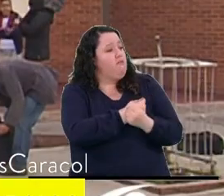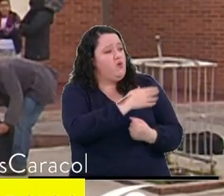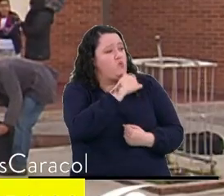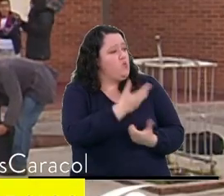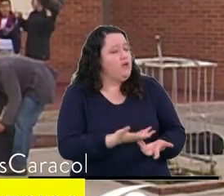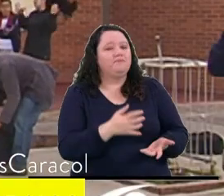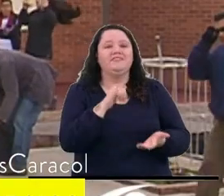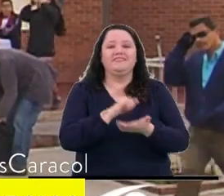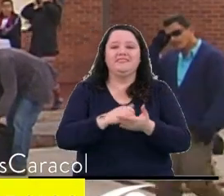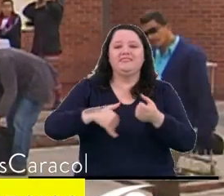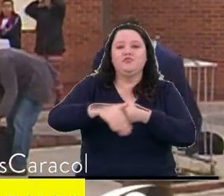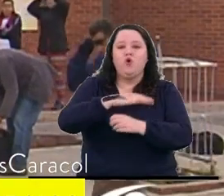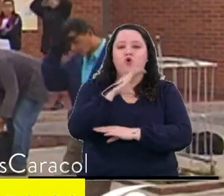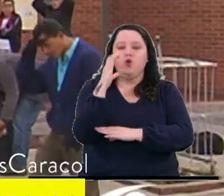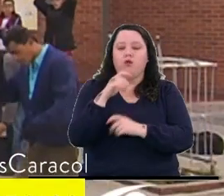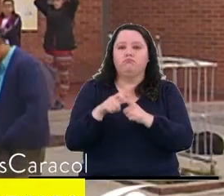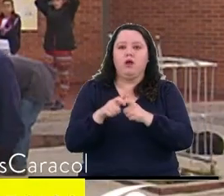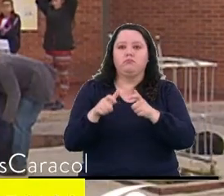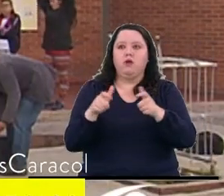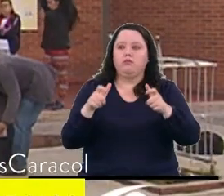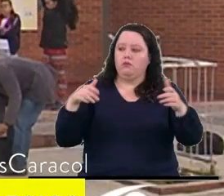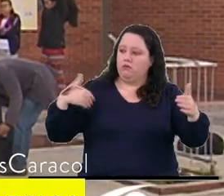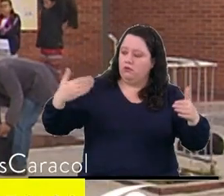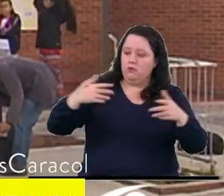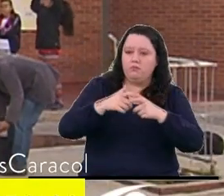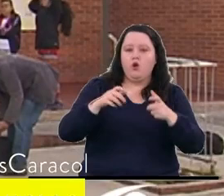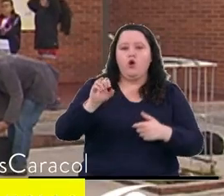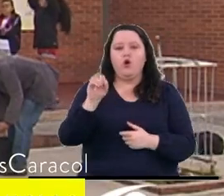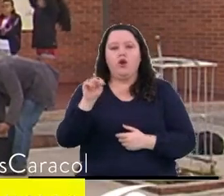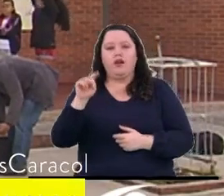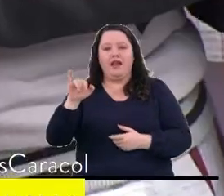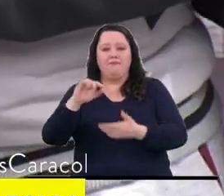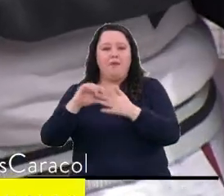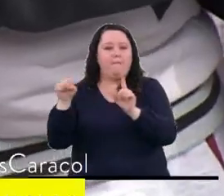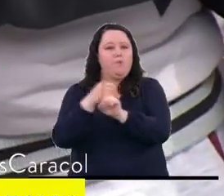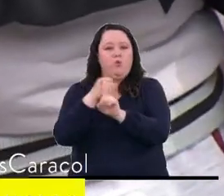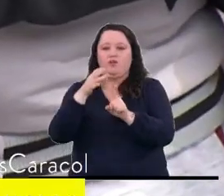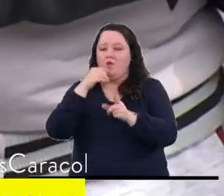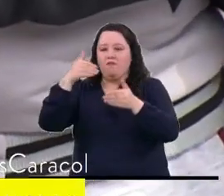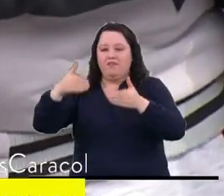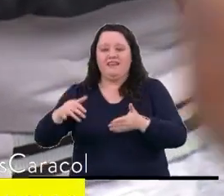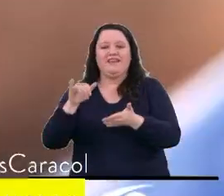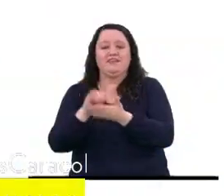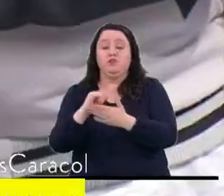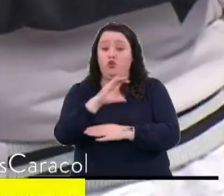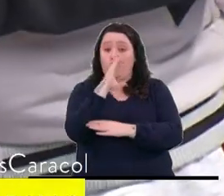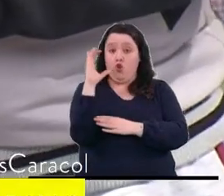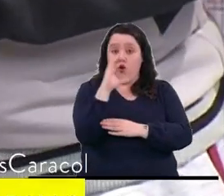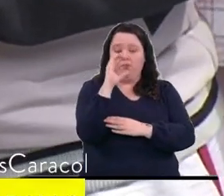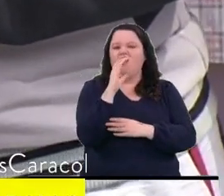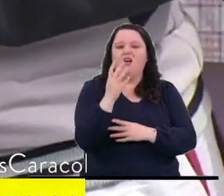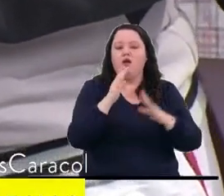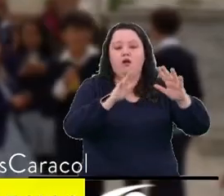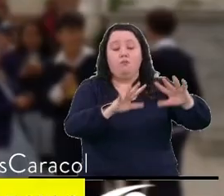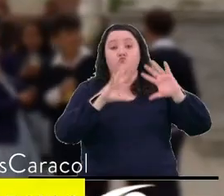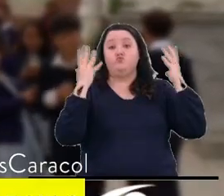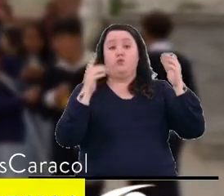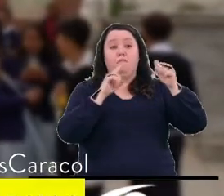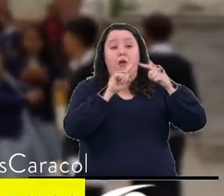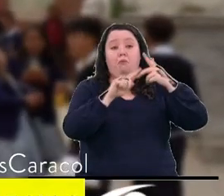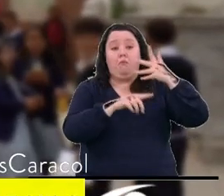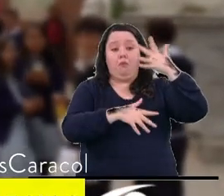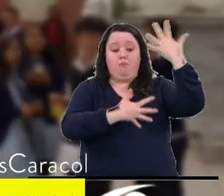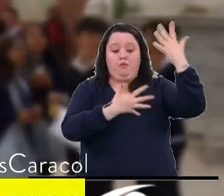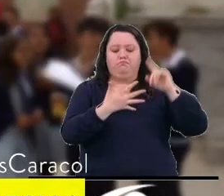Y es que los casos en Colombia vienen en aumento. Según la ONG Bullying Sin Fronteras, el país se ubica en el puesto 10 de todo el mundo, con